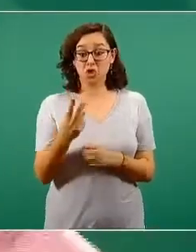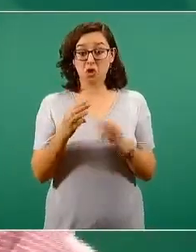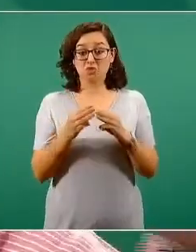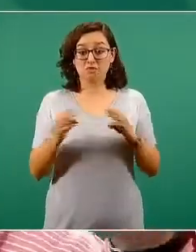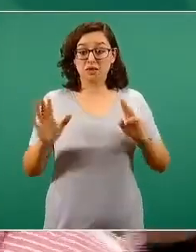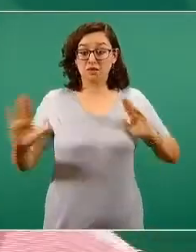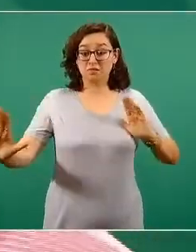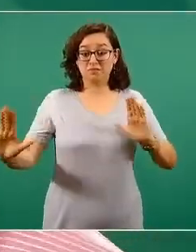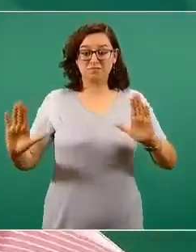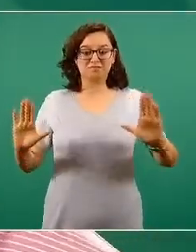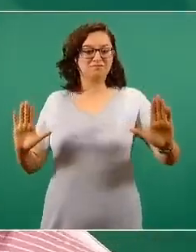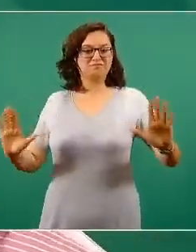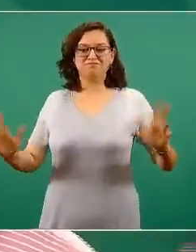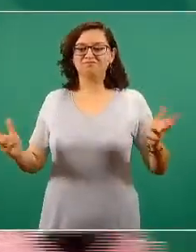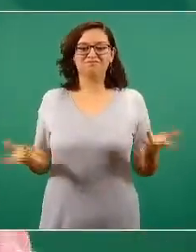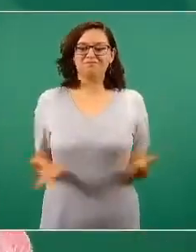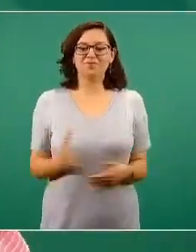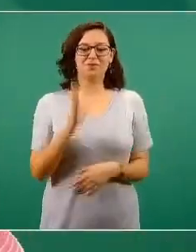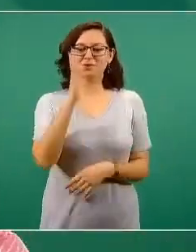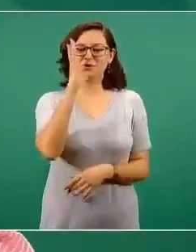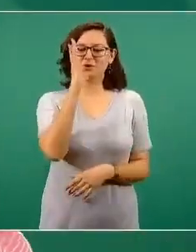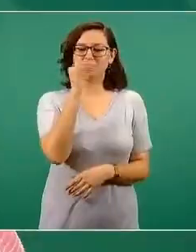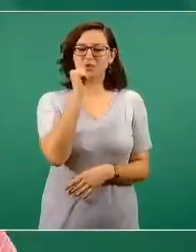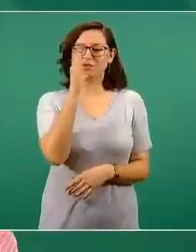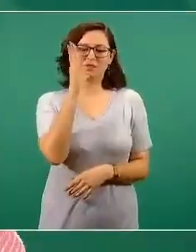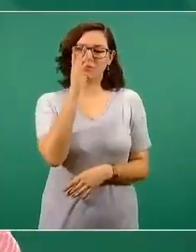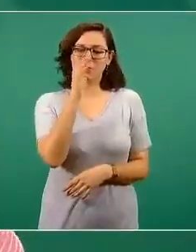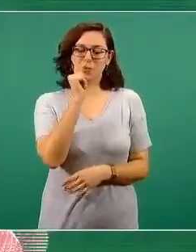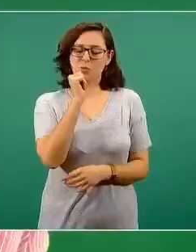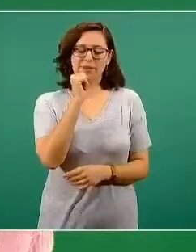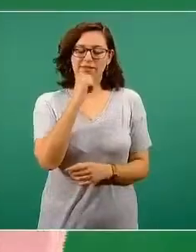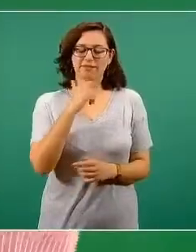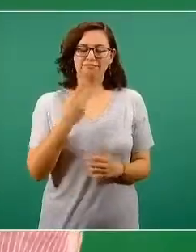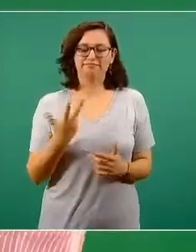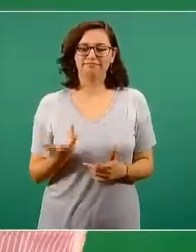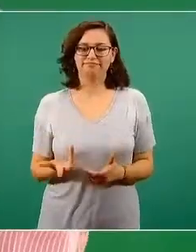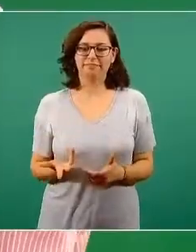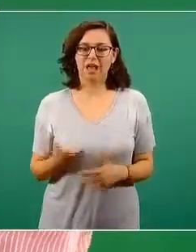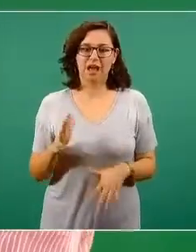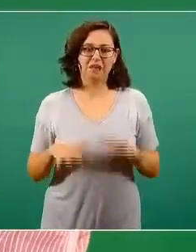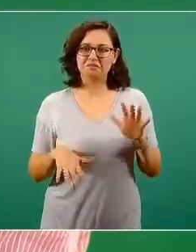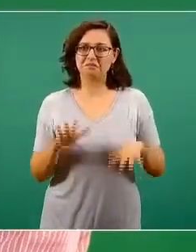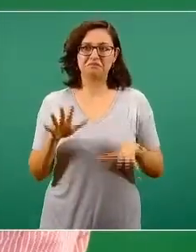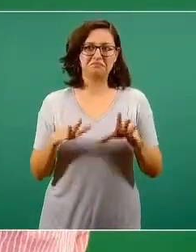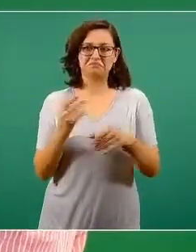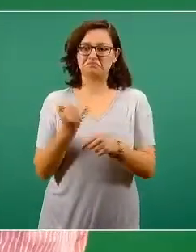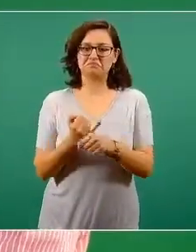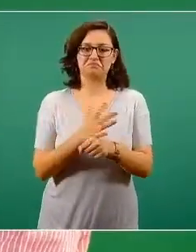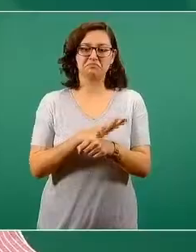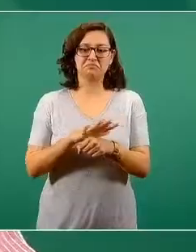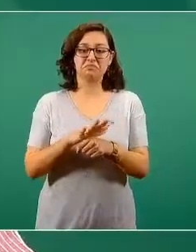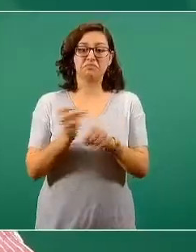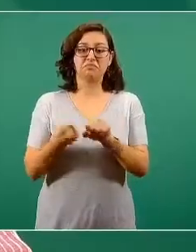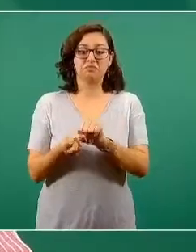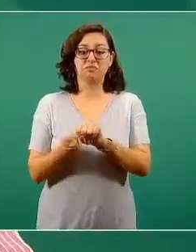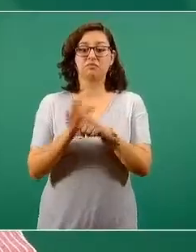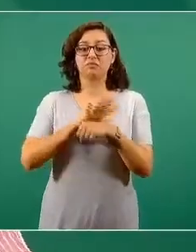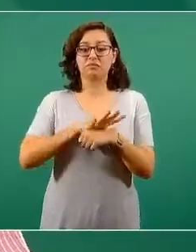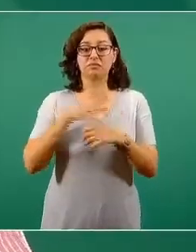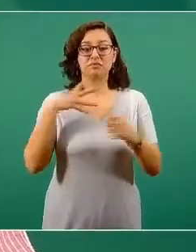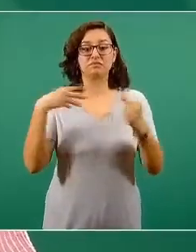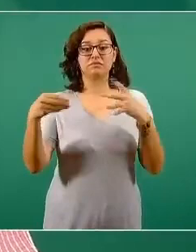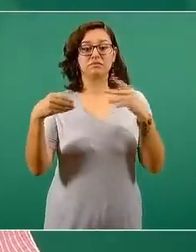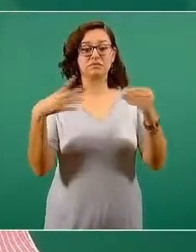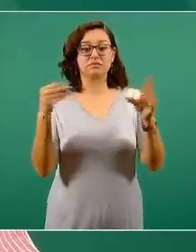o un metro y medio que es lo mínimo recomendado para reducir la probabilidad de infección. Recordar que COVID se transmite por la vía